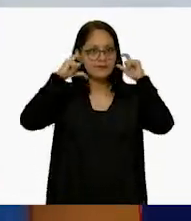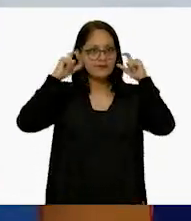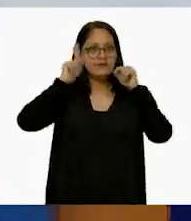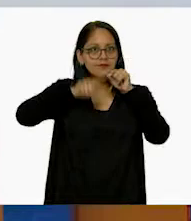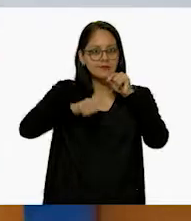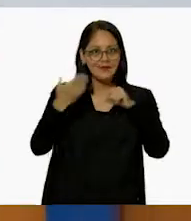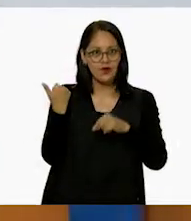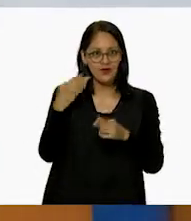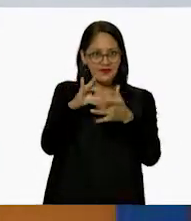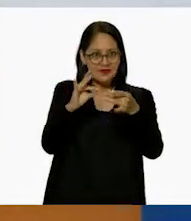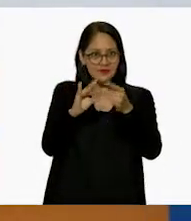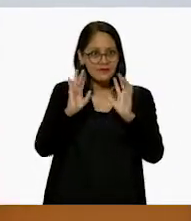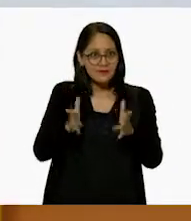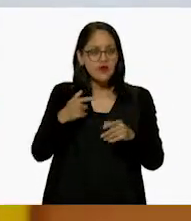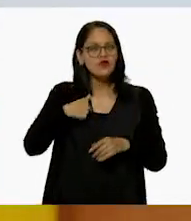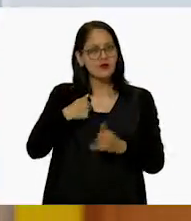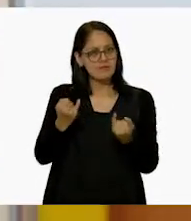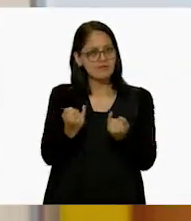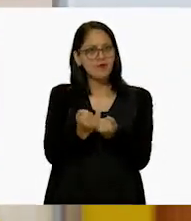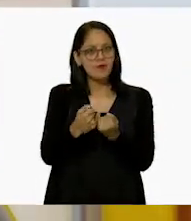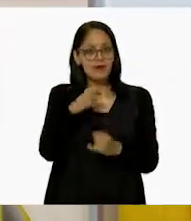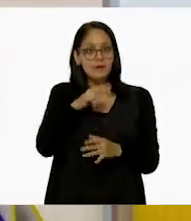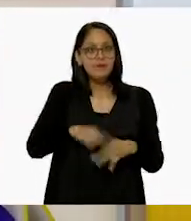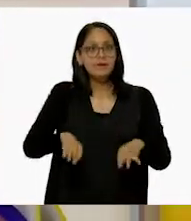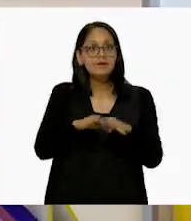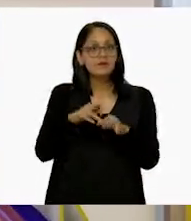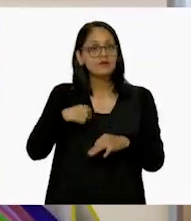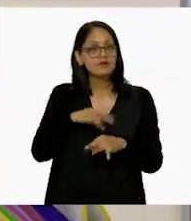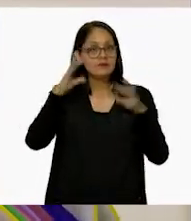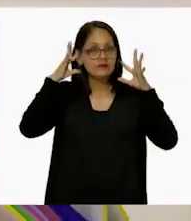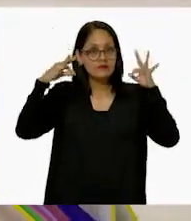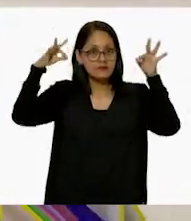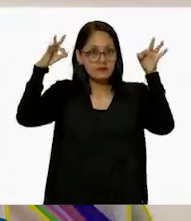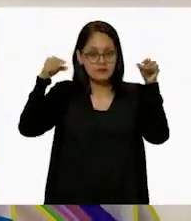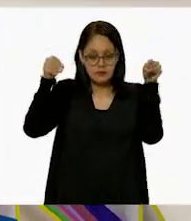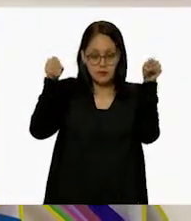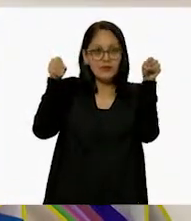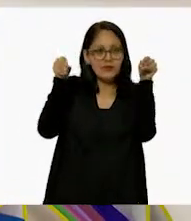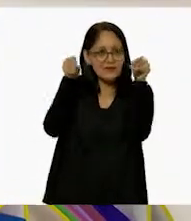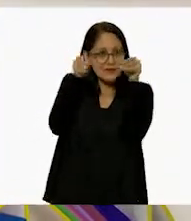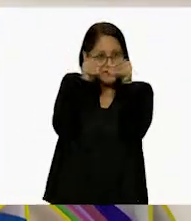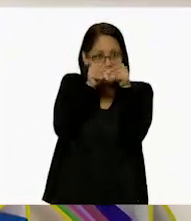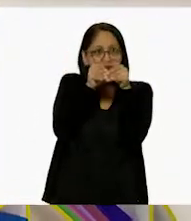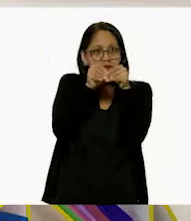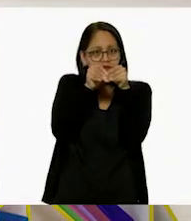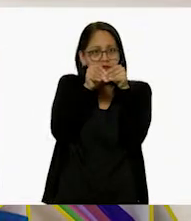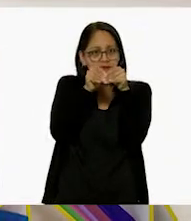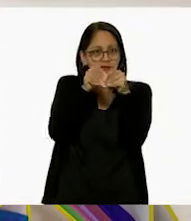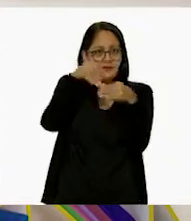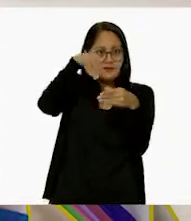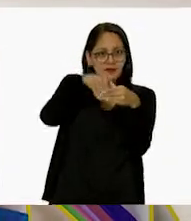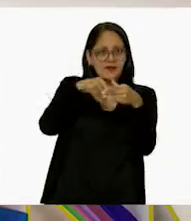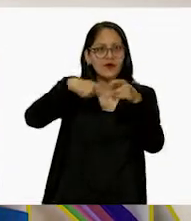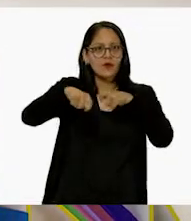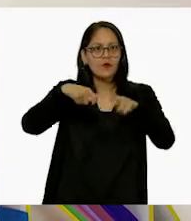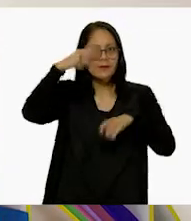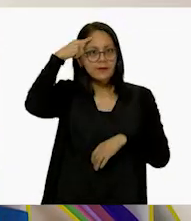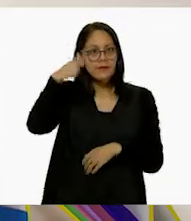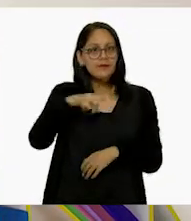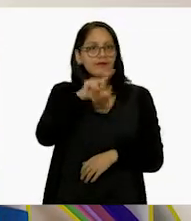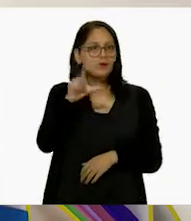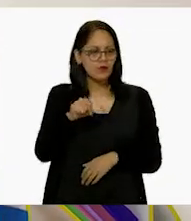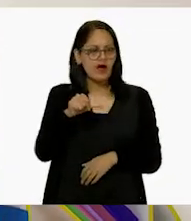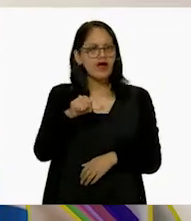Como lo acabas de indicar, porque eso es bien importante, entonces por la orillita lo vamos a poner aquí en la bolsita para después